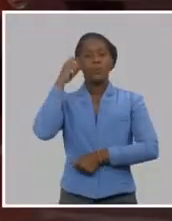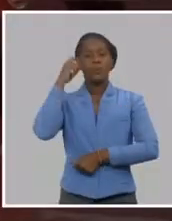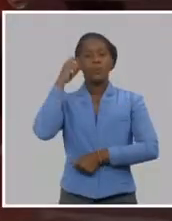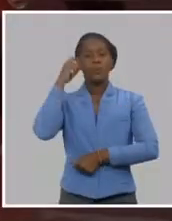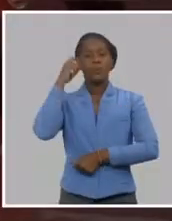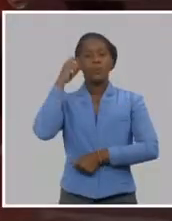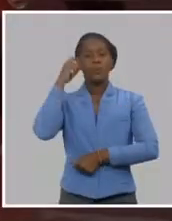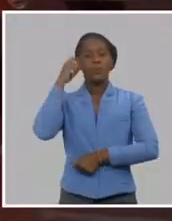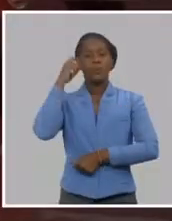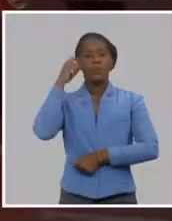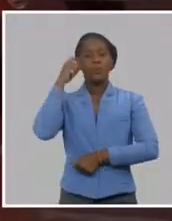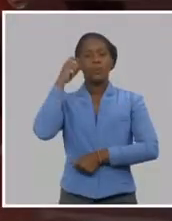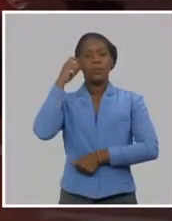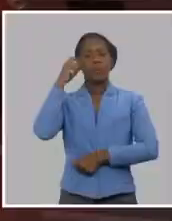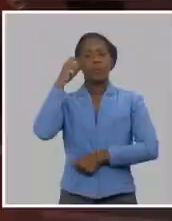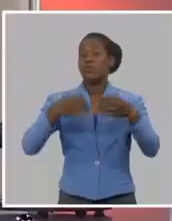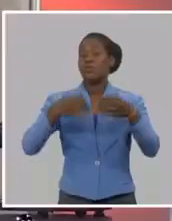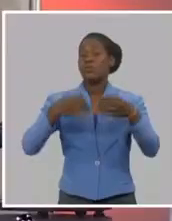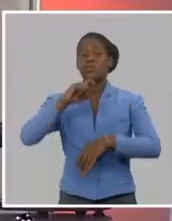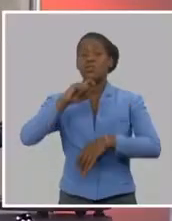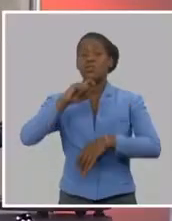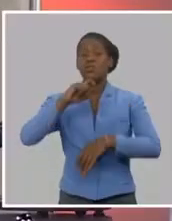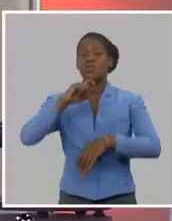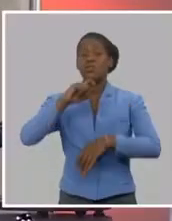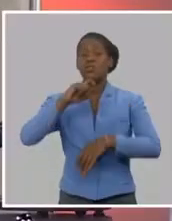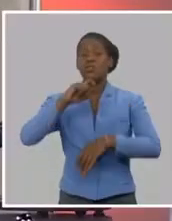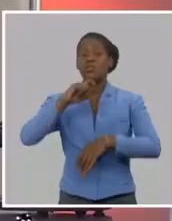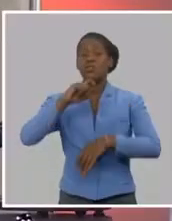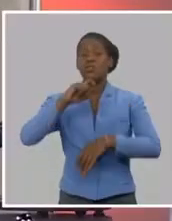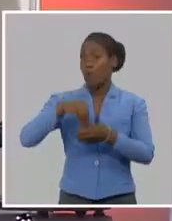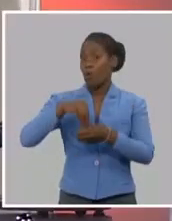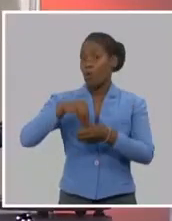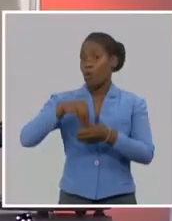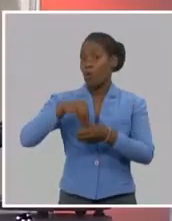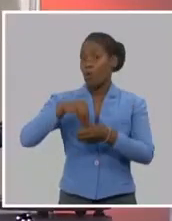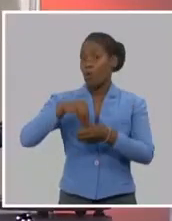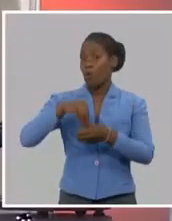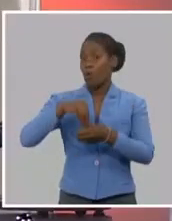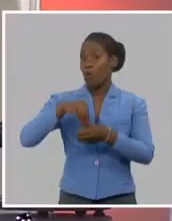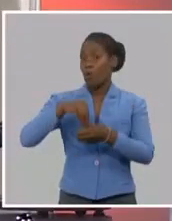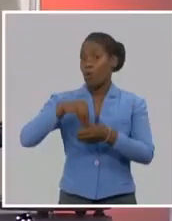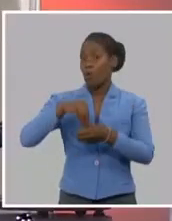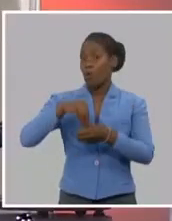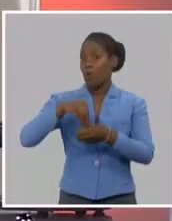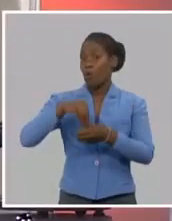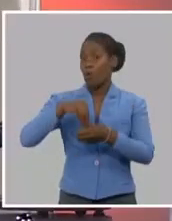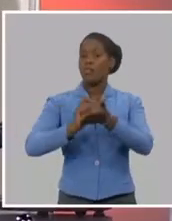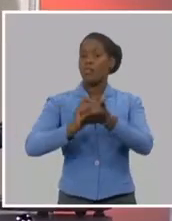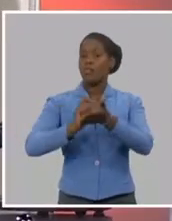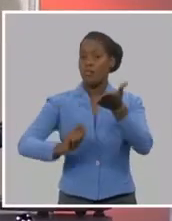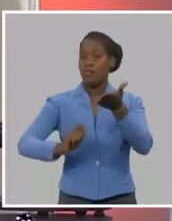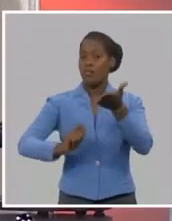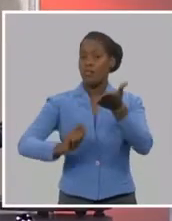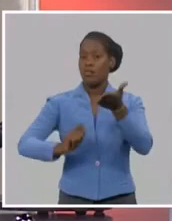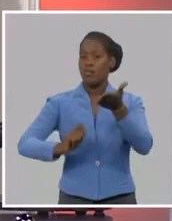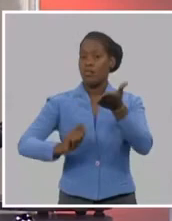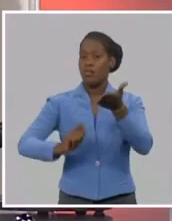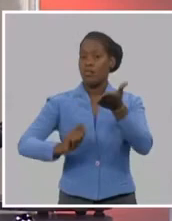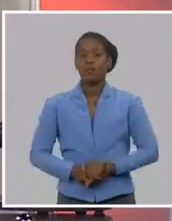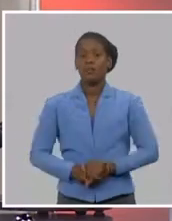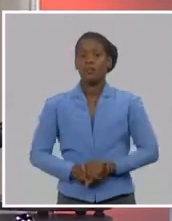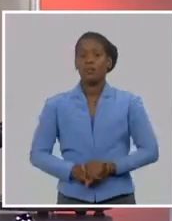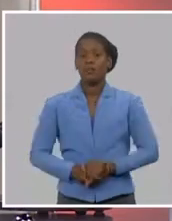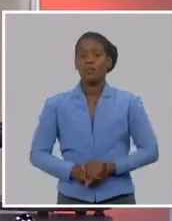económicos, ambientales, etc., etc., etc., hay una profunda crisis de valores. Y está ocurriendo un fenómeno interesantísimo, quiero cerrar con esta idea.